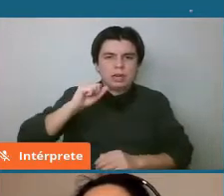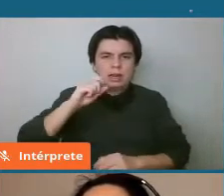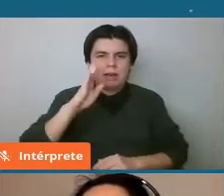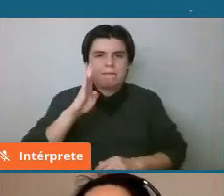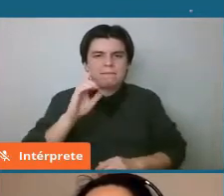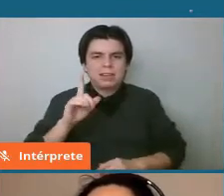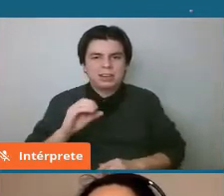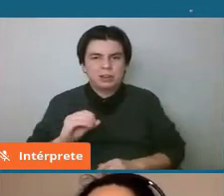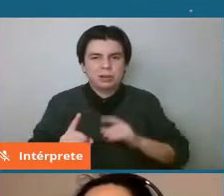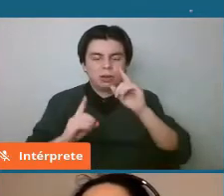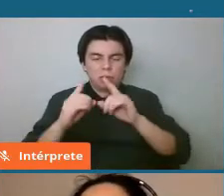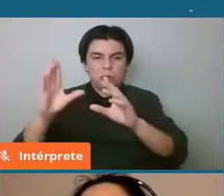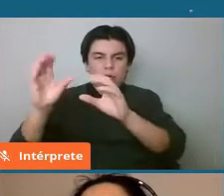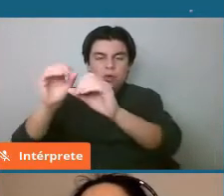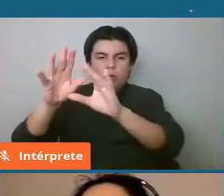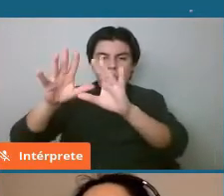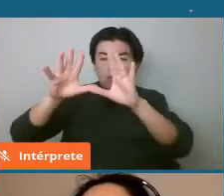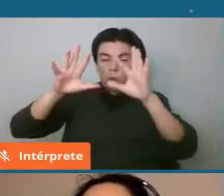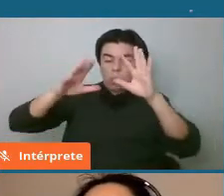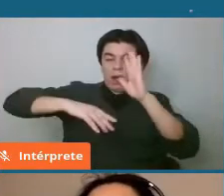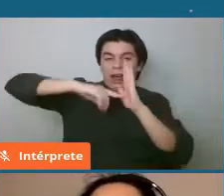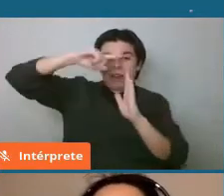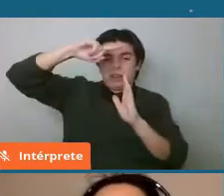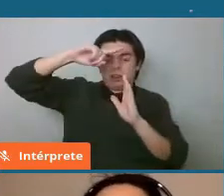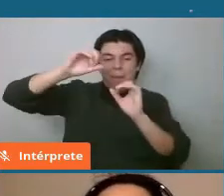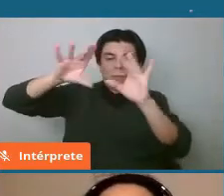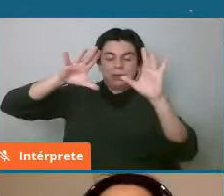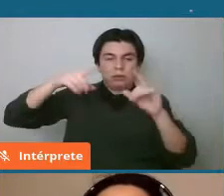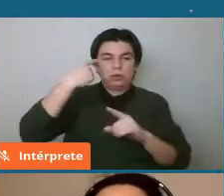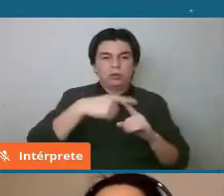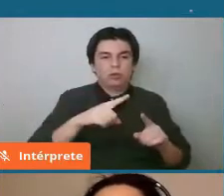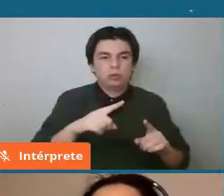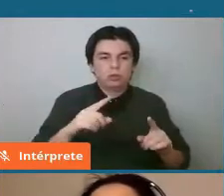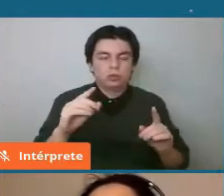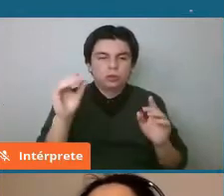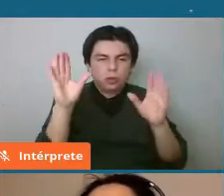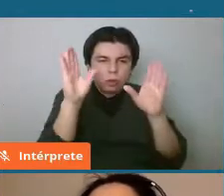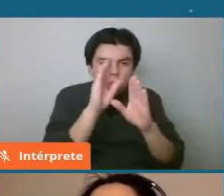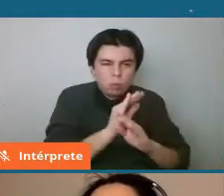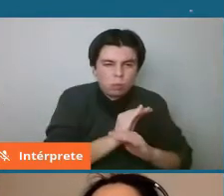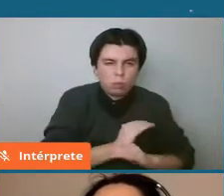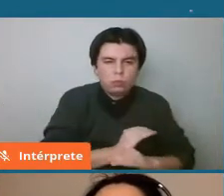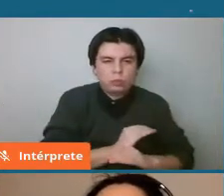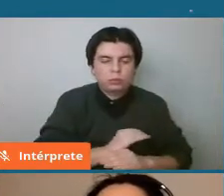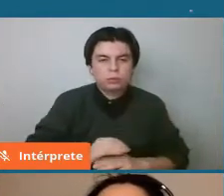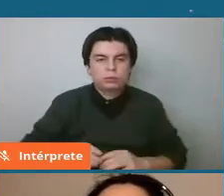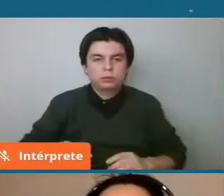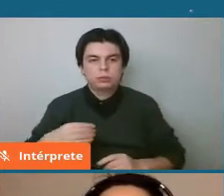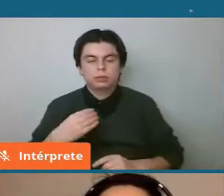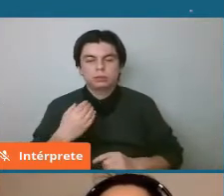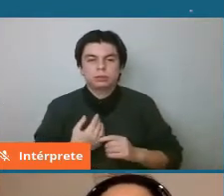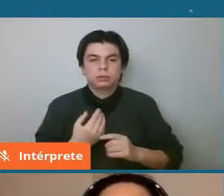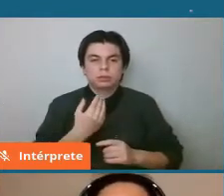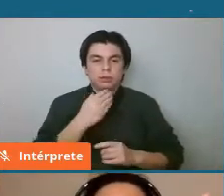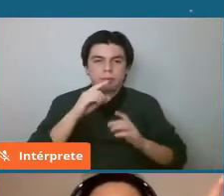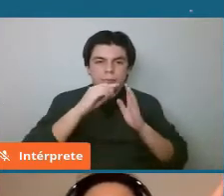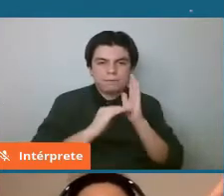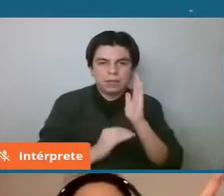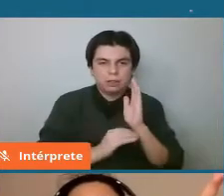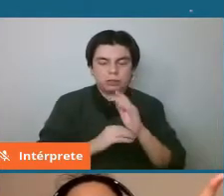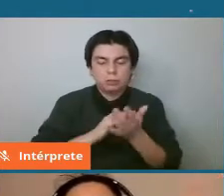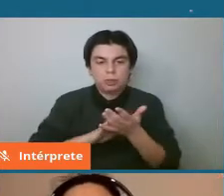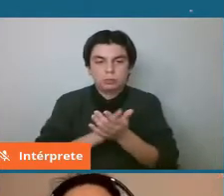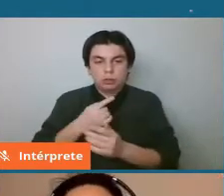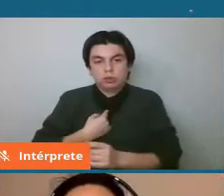los elementos que reflejan más y más bajos para los que son más oscuros. Y además, entonces, si uno